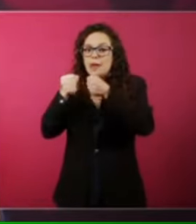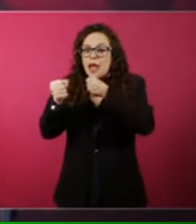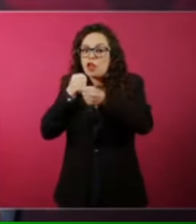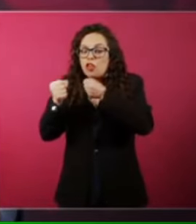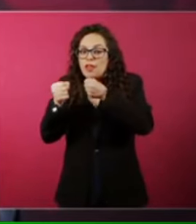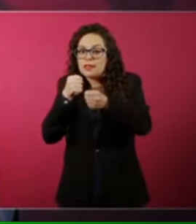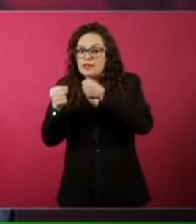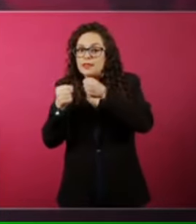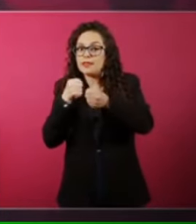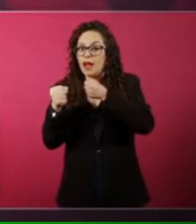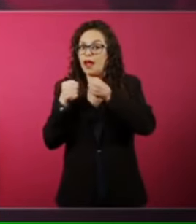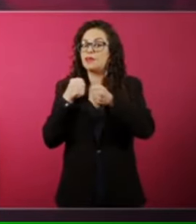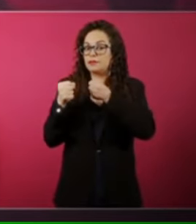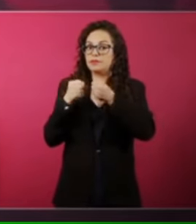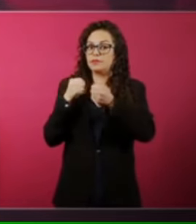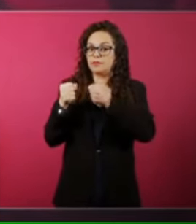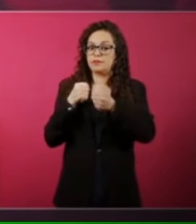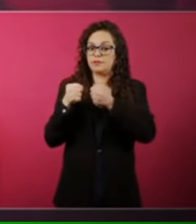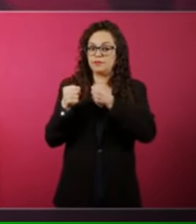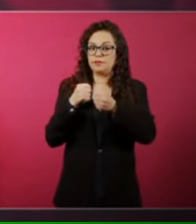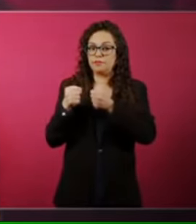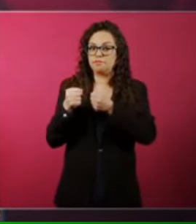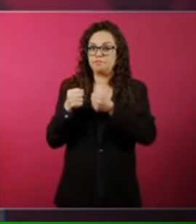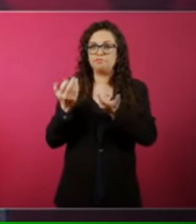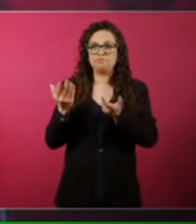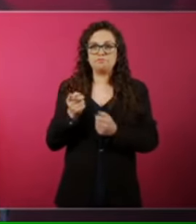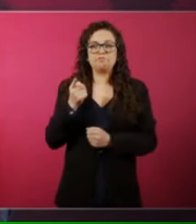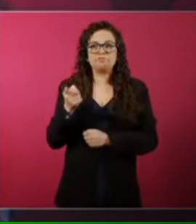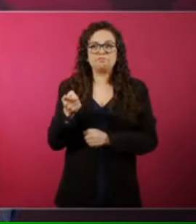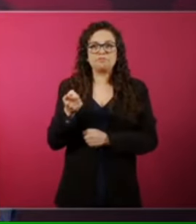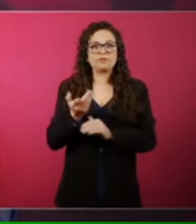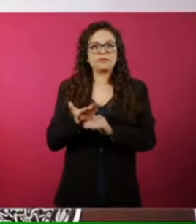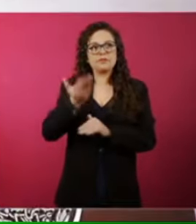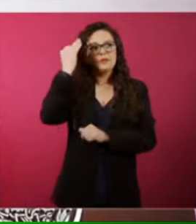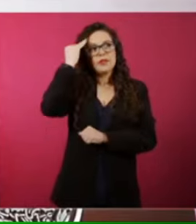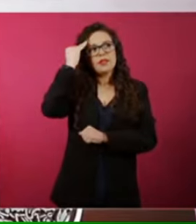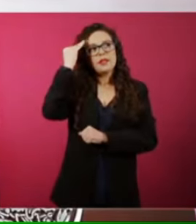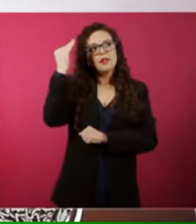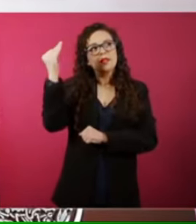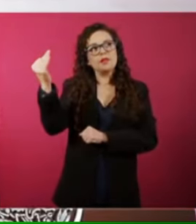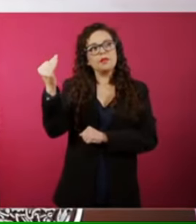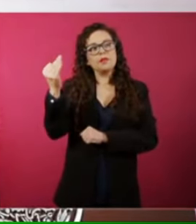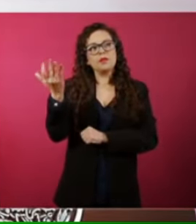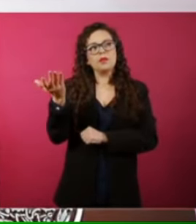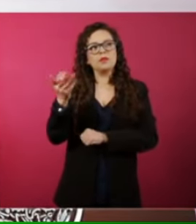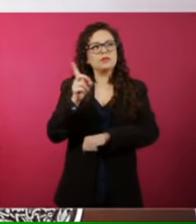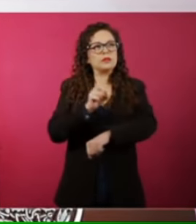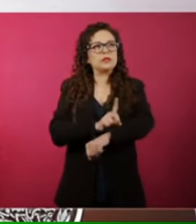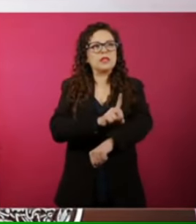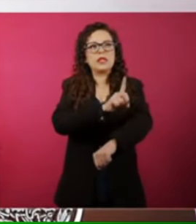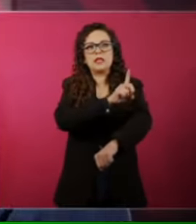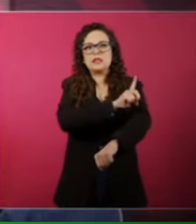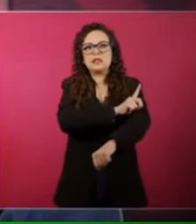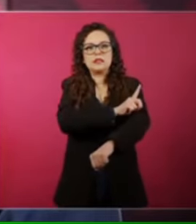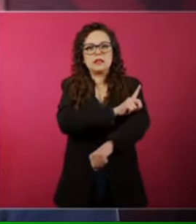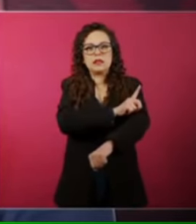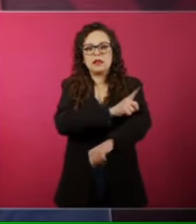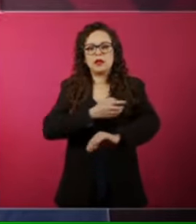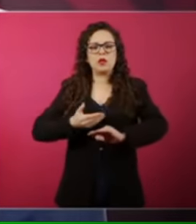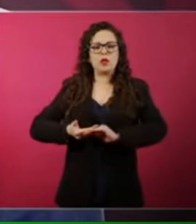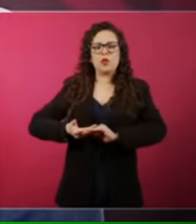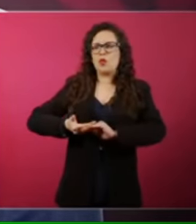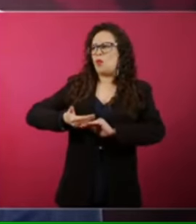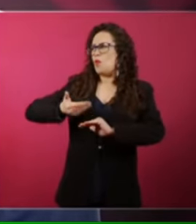convenció desde la época temprana de que Porfirio Díaz